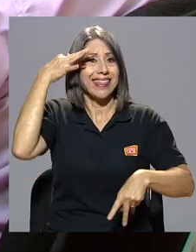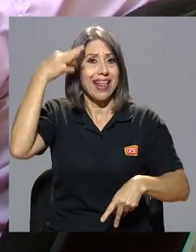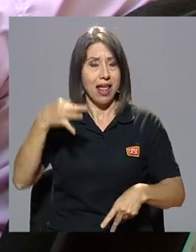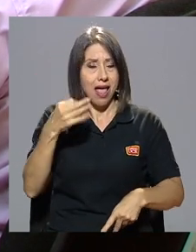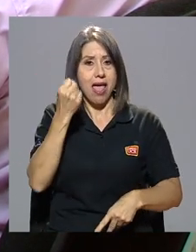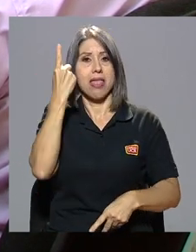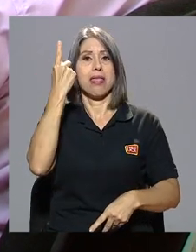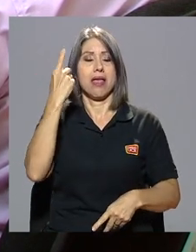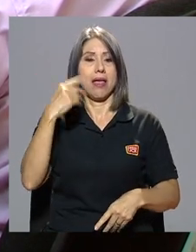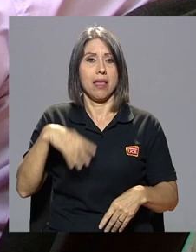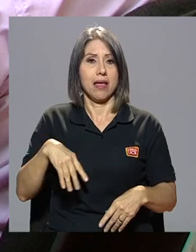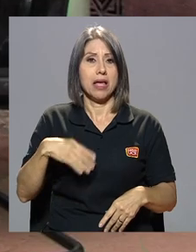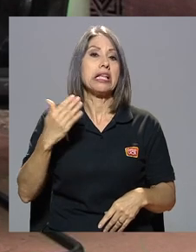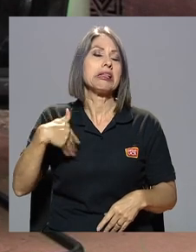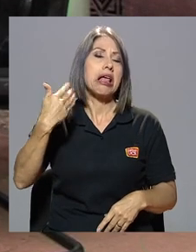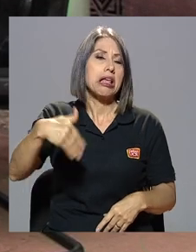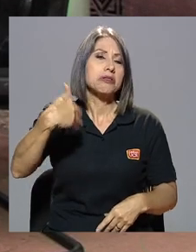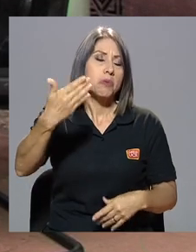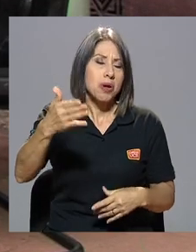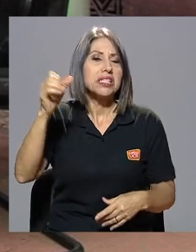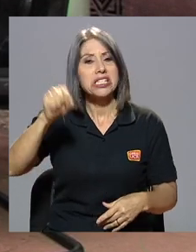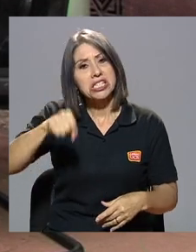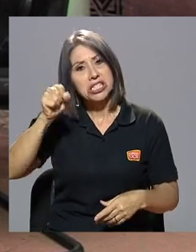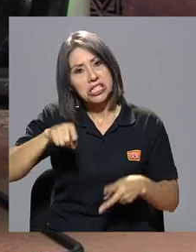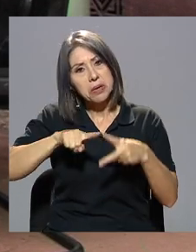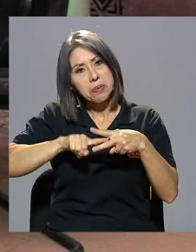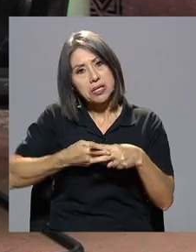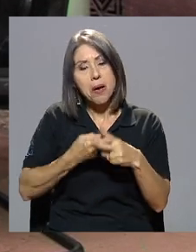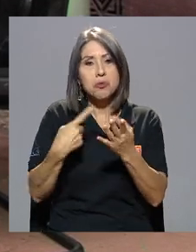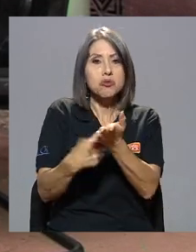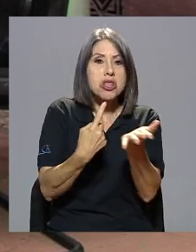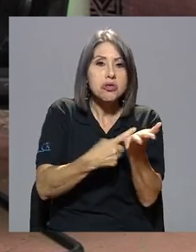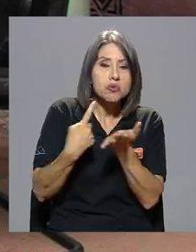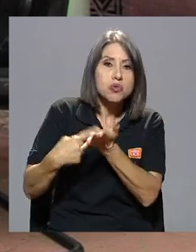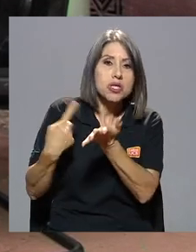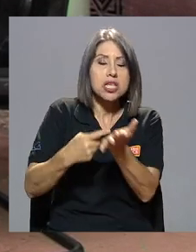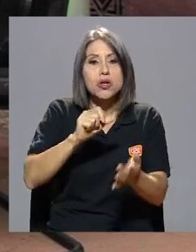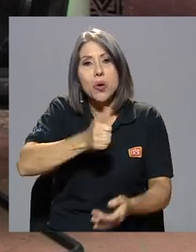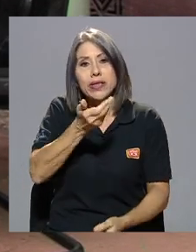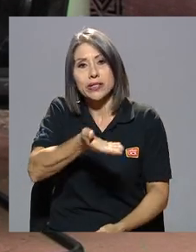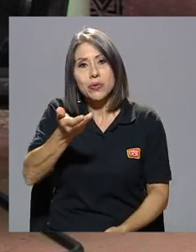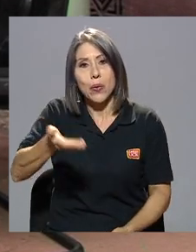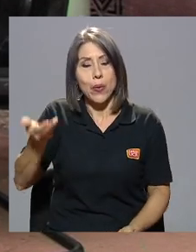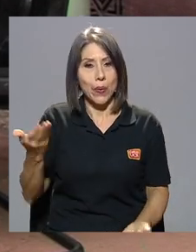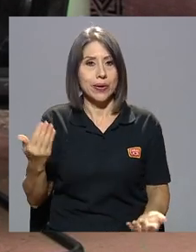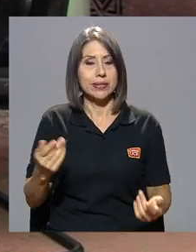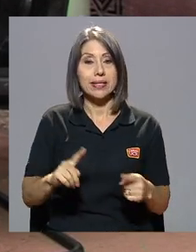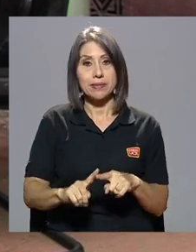lo interpreta. Después, claro, que ya entrábamos a discutir otro tipo de cosas.